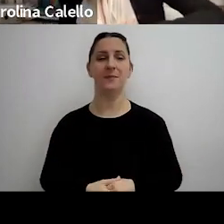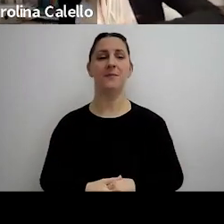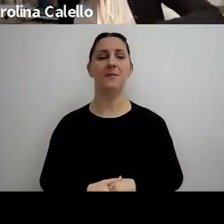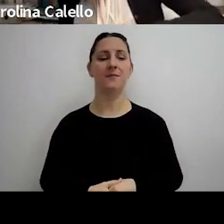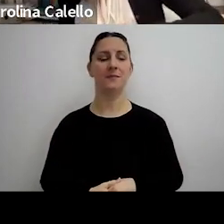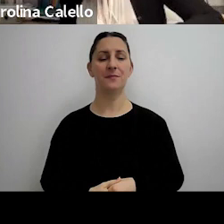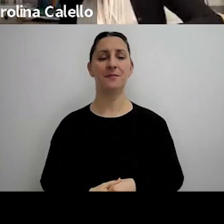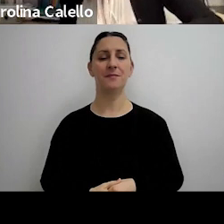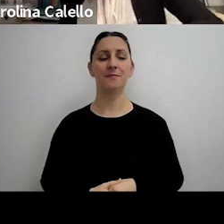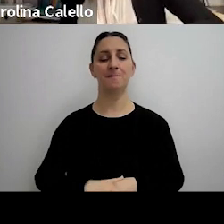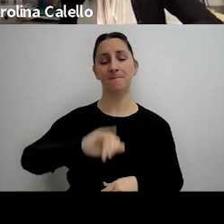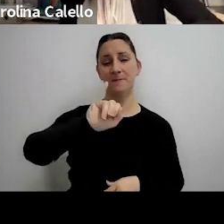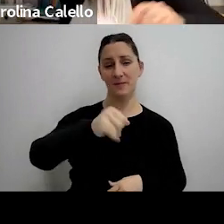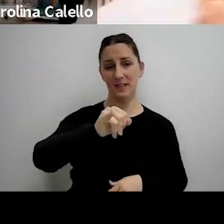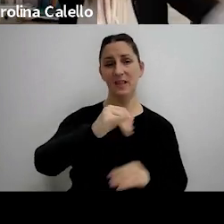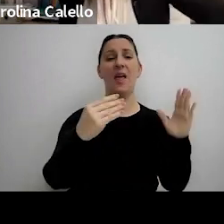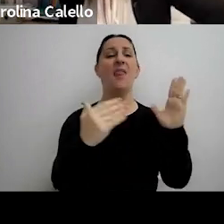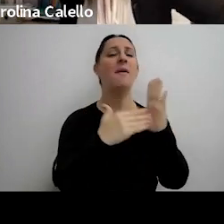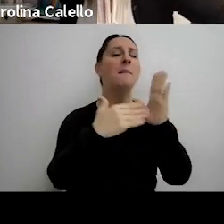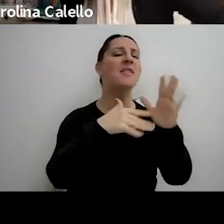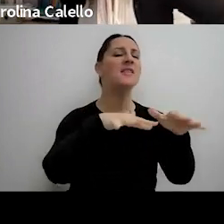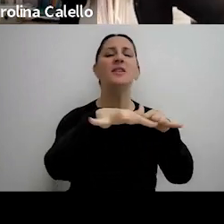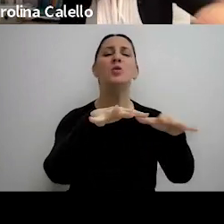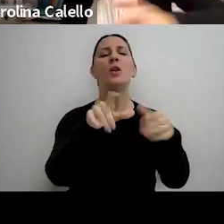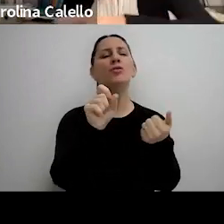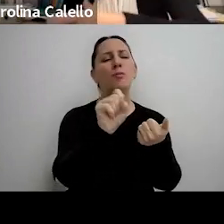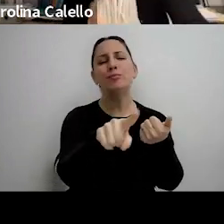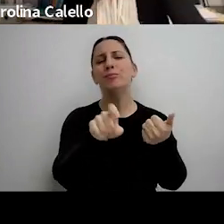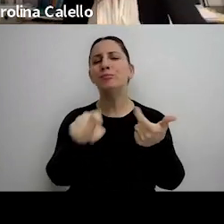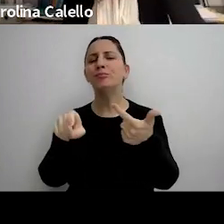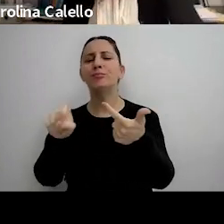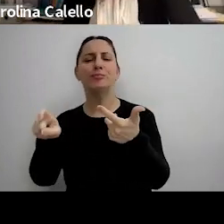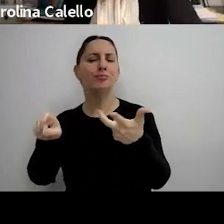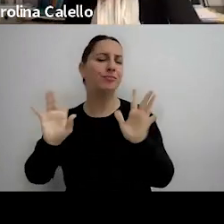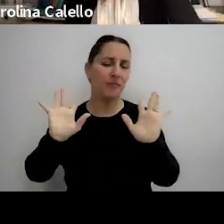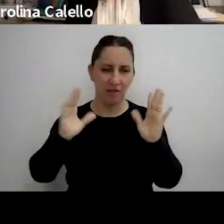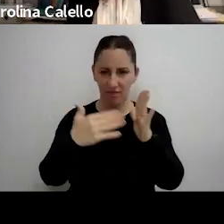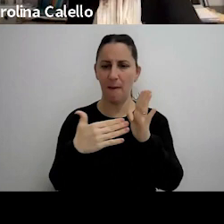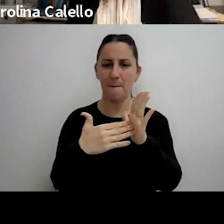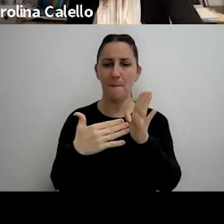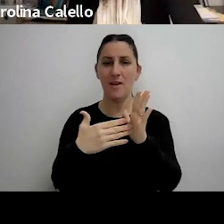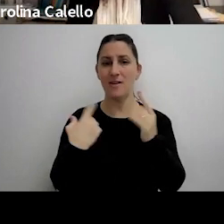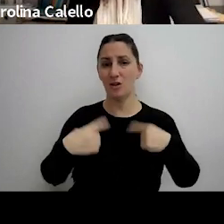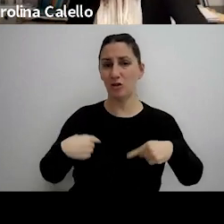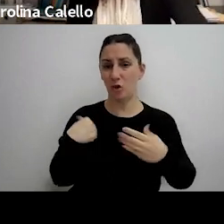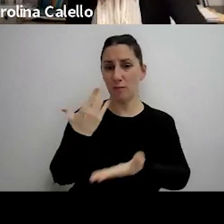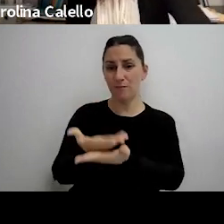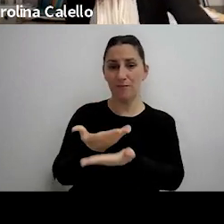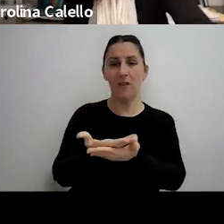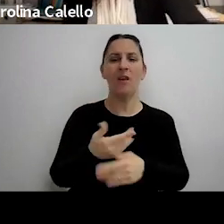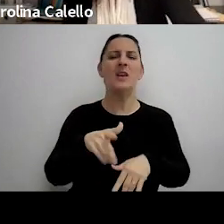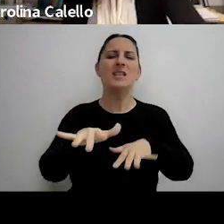es verdad es que depende de cada caso o sea cuando también en estos casos que yo estoy planteando son casos